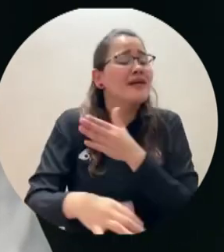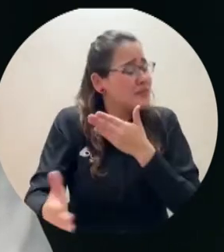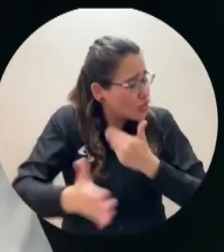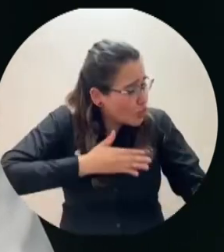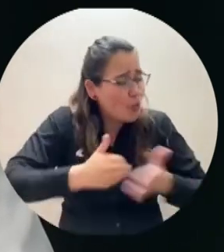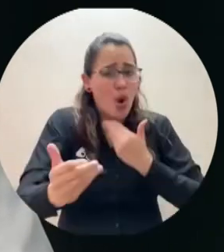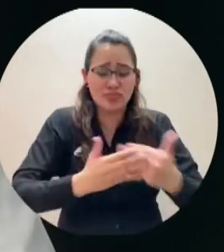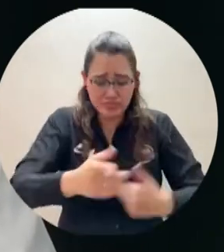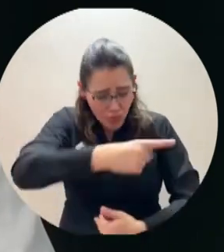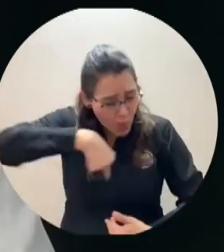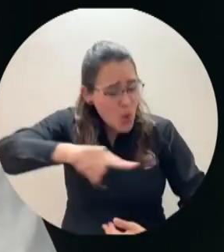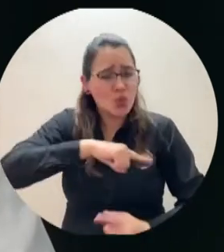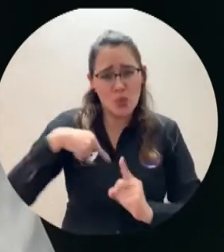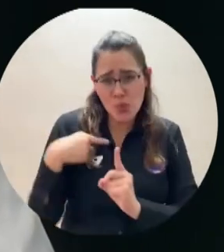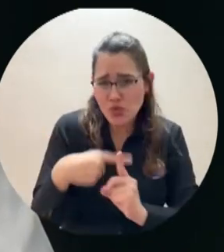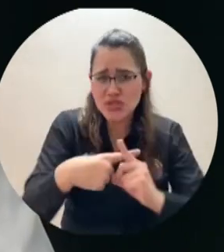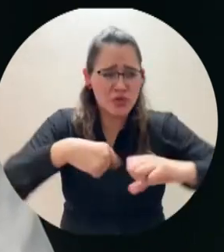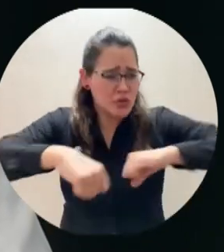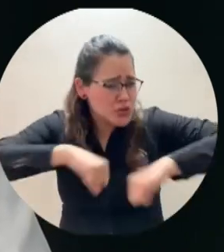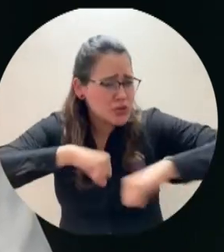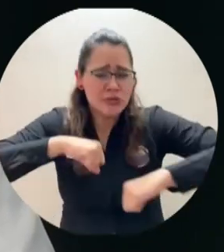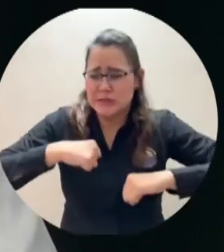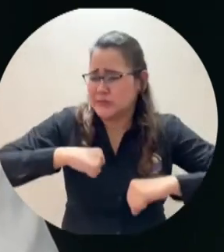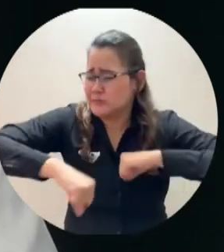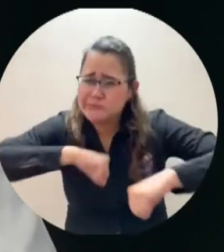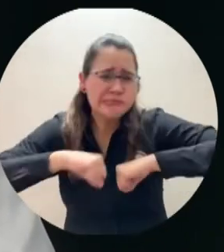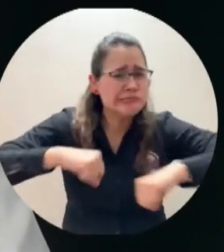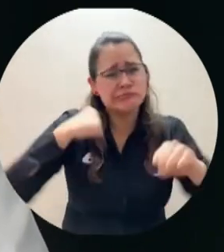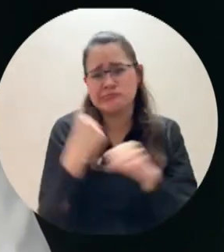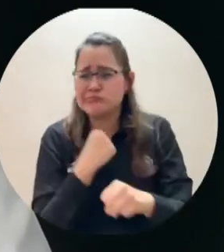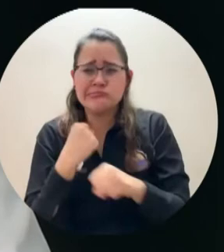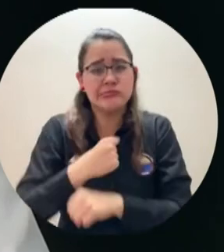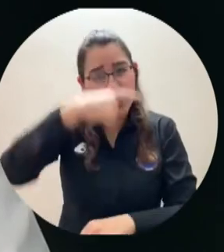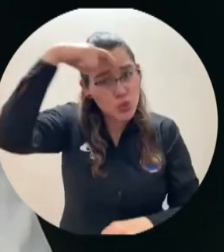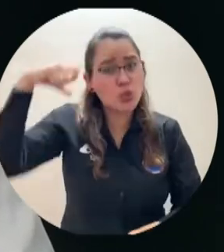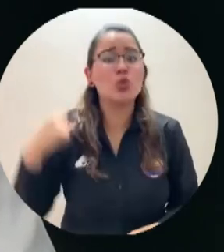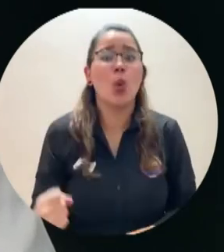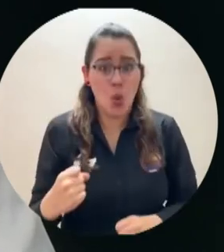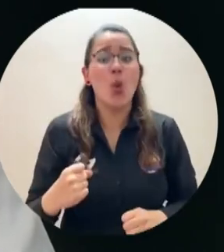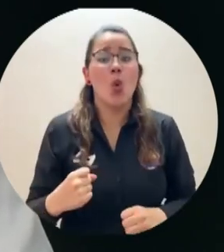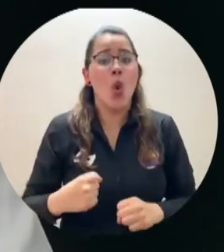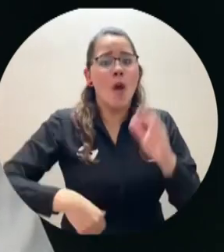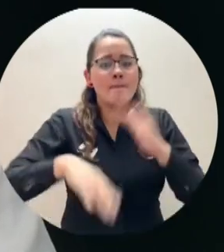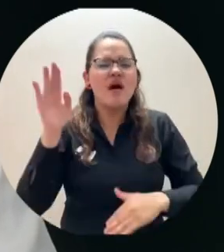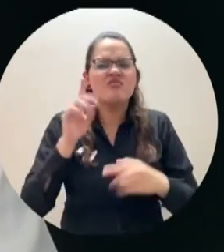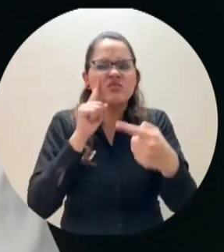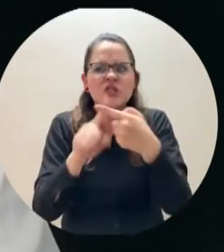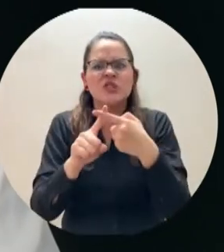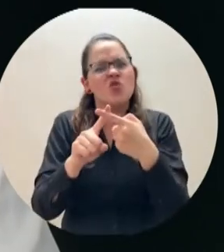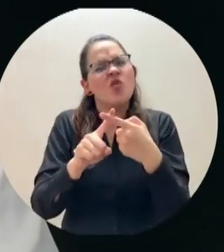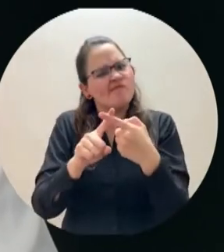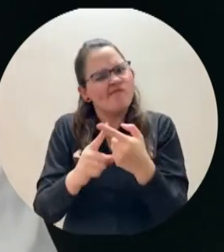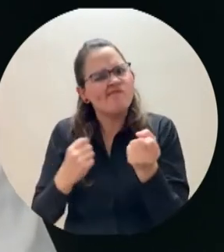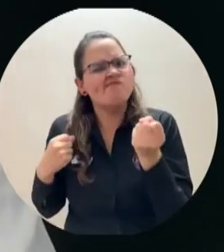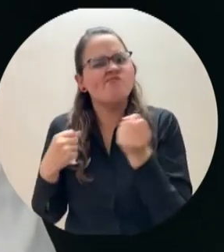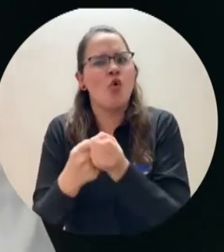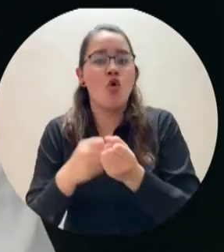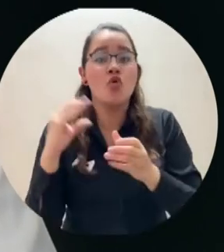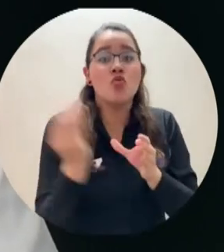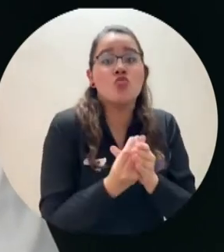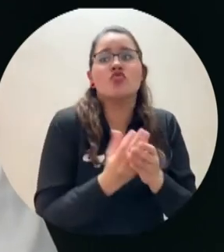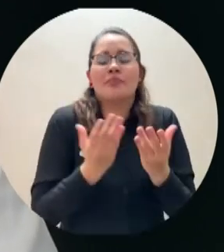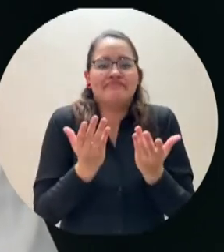eficiencia en el gasto, hemos podido llevar a cabo programas de cierre de brechas de acceso a la educación superior, como el programa Talento Magdalena,